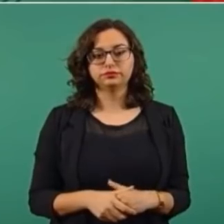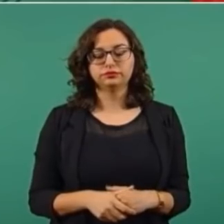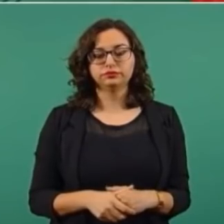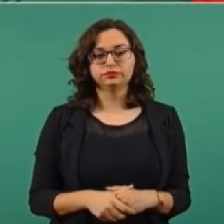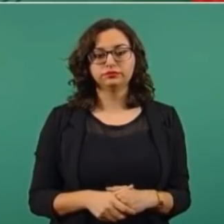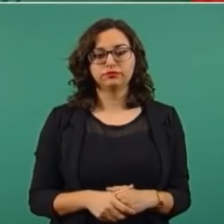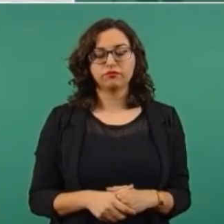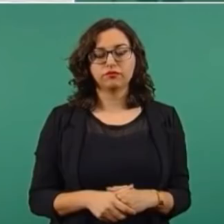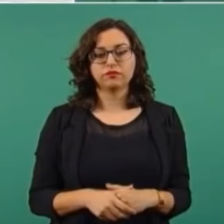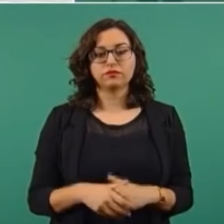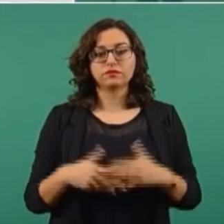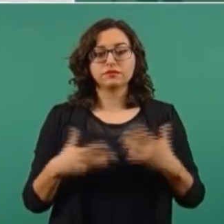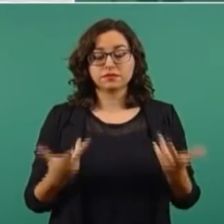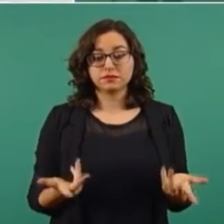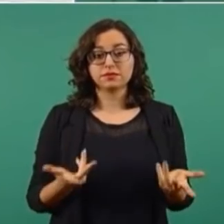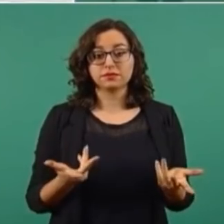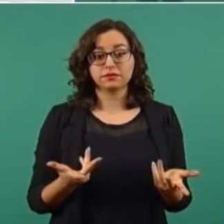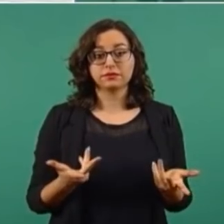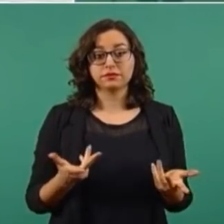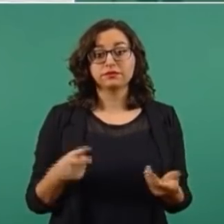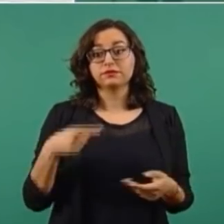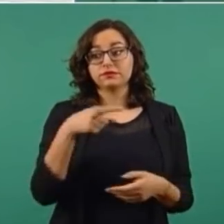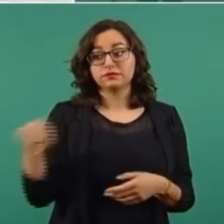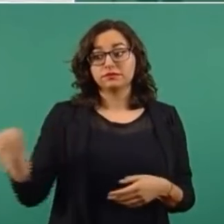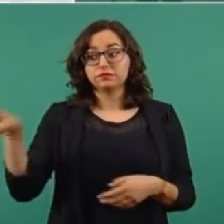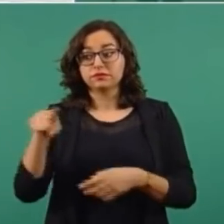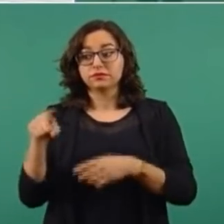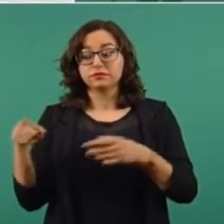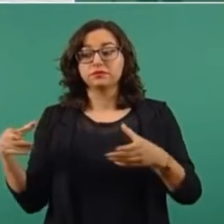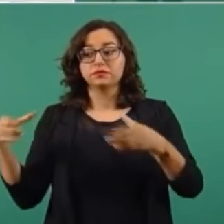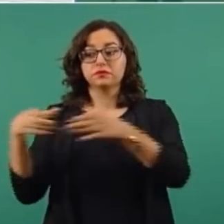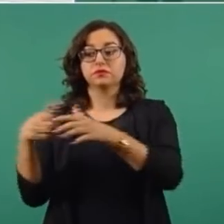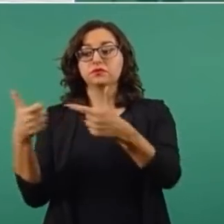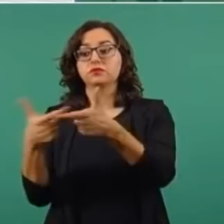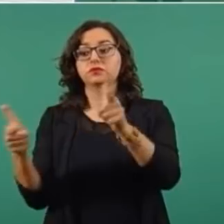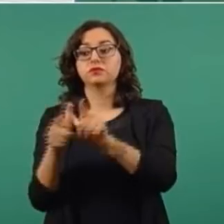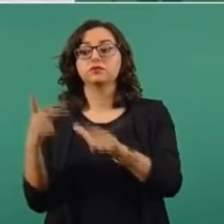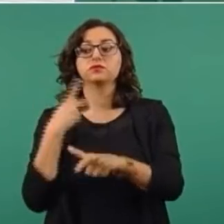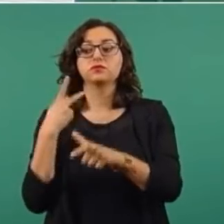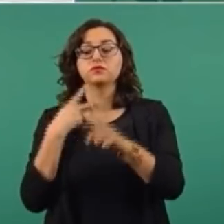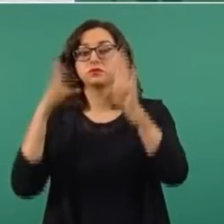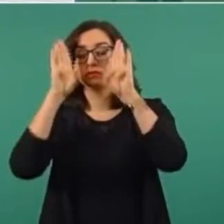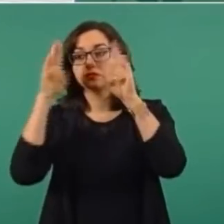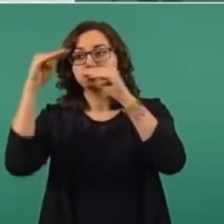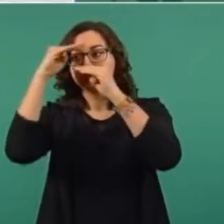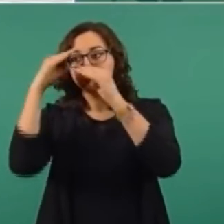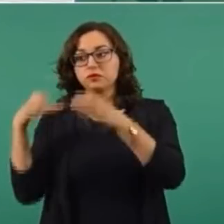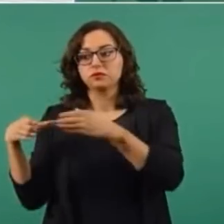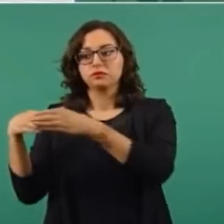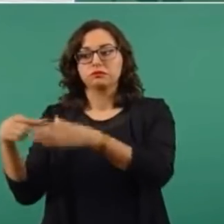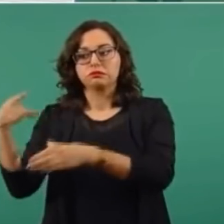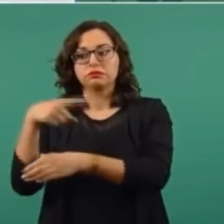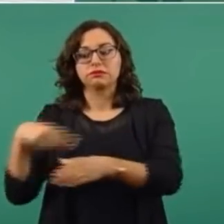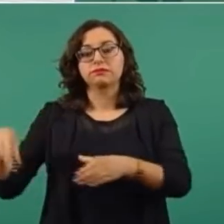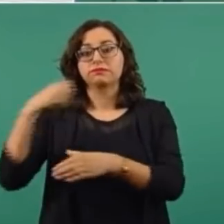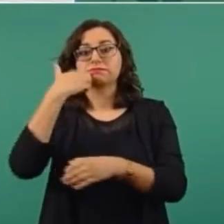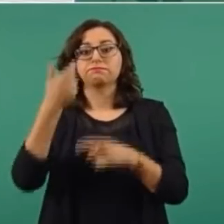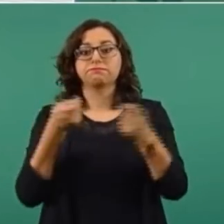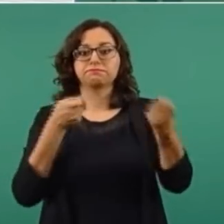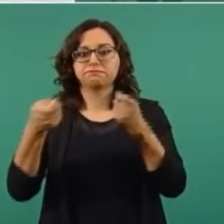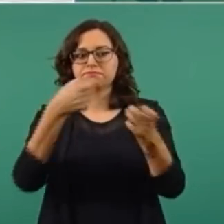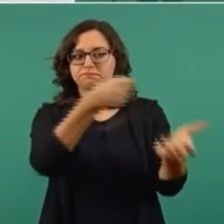y era lo que querían los conservadores que no lográramos.